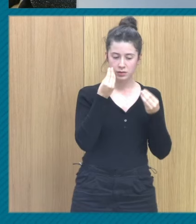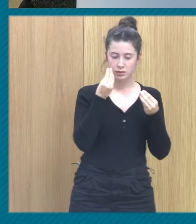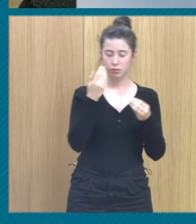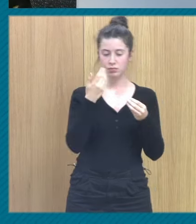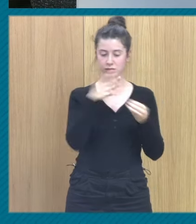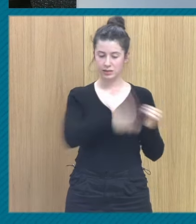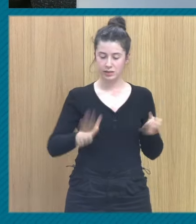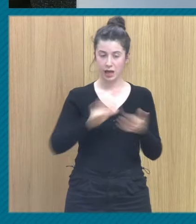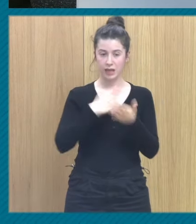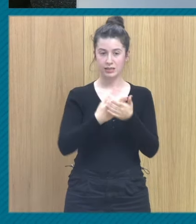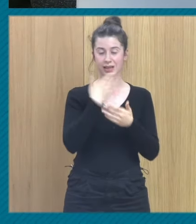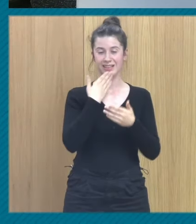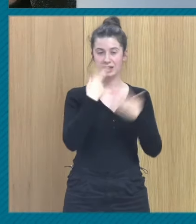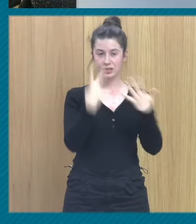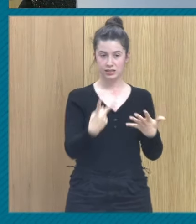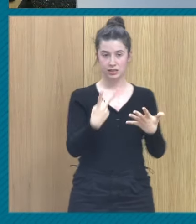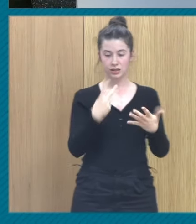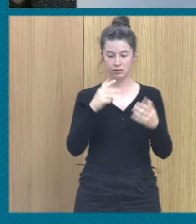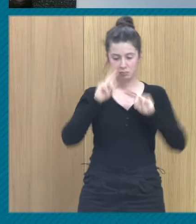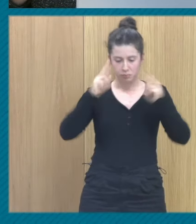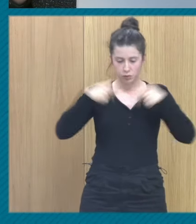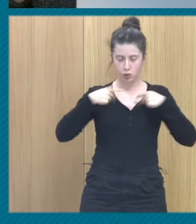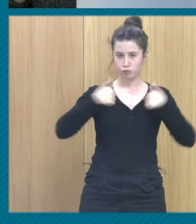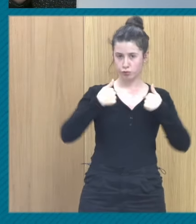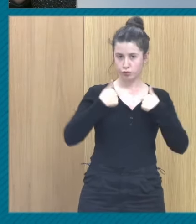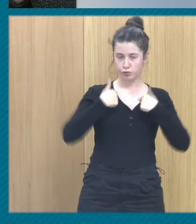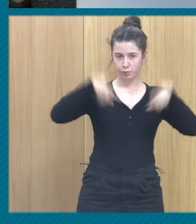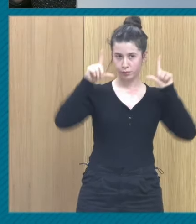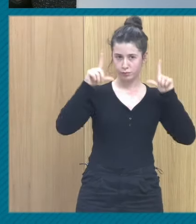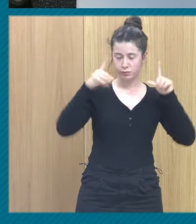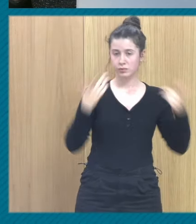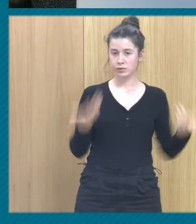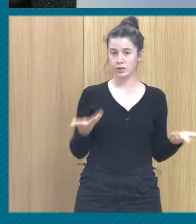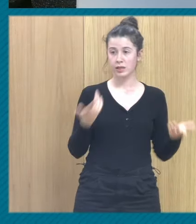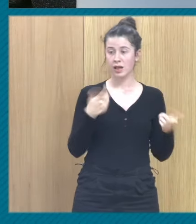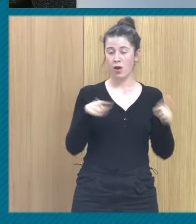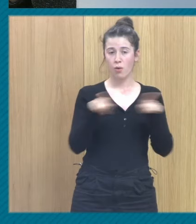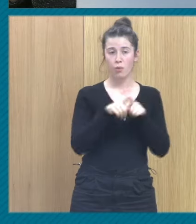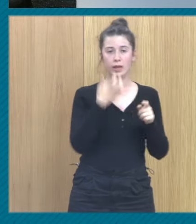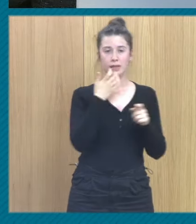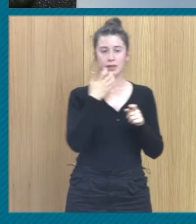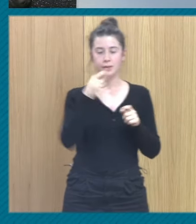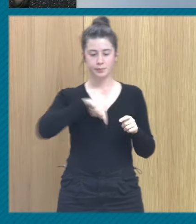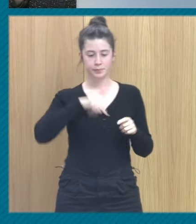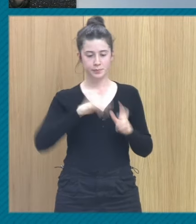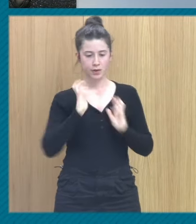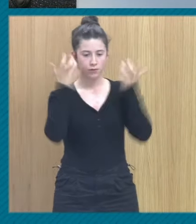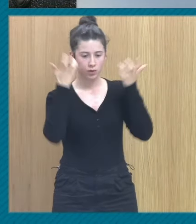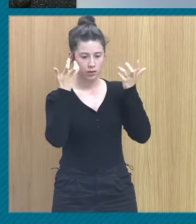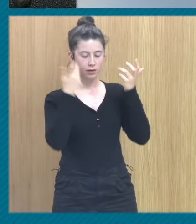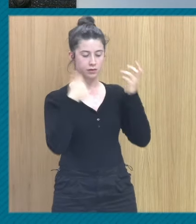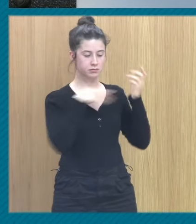es egocéntrico no significa egoísta es egocéntrico entonces igual que cuando tú estás enfadada piensan que han hecho algo mal